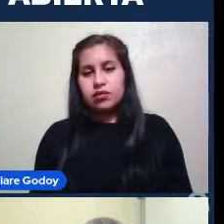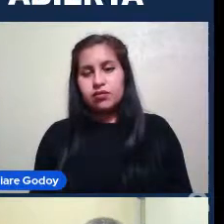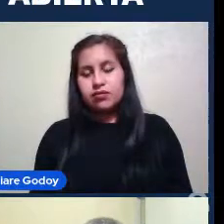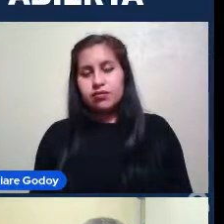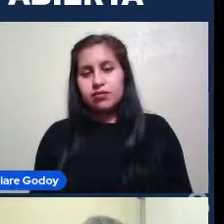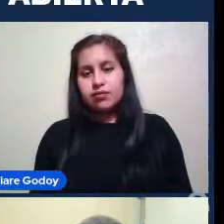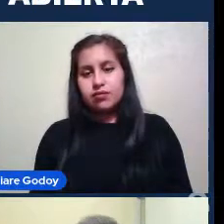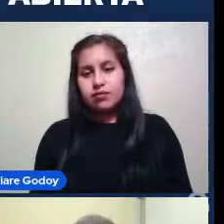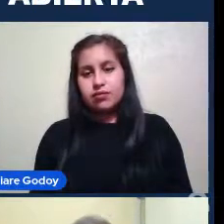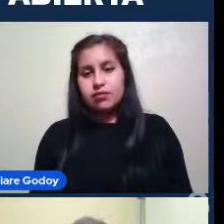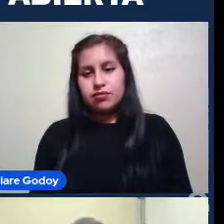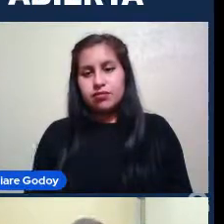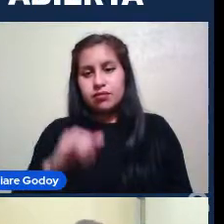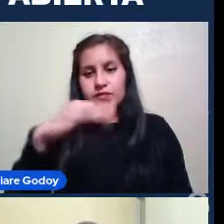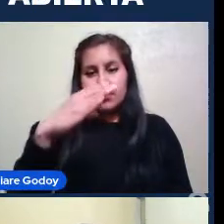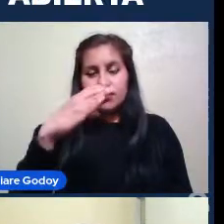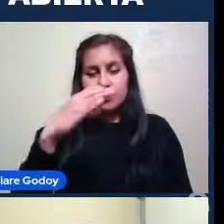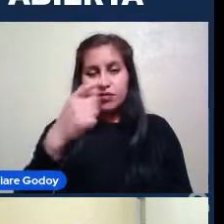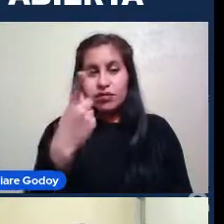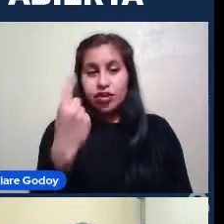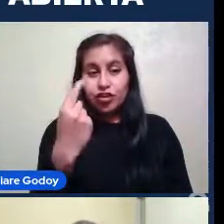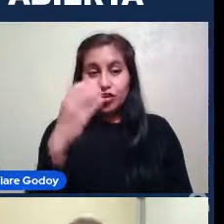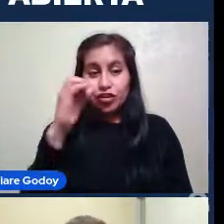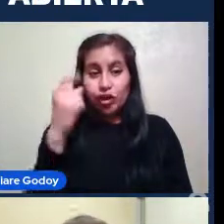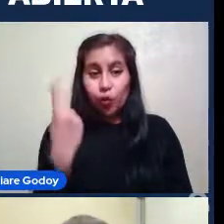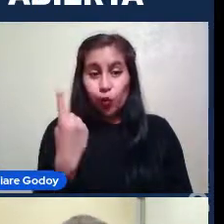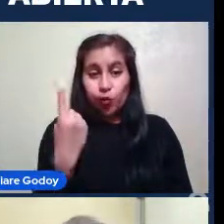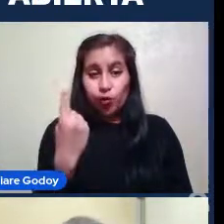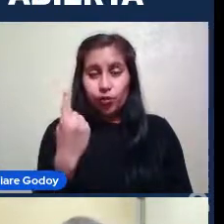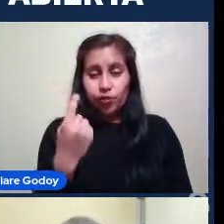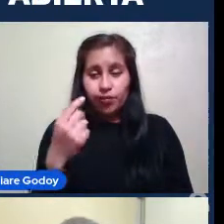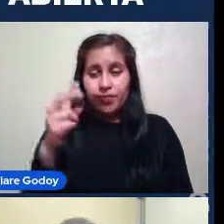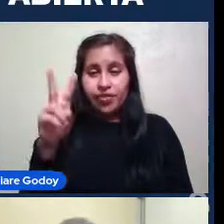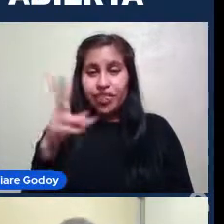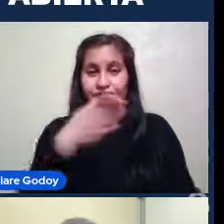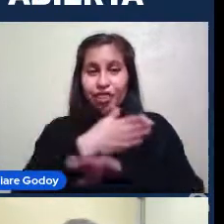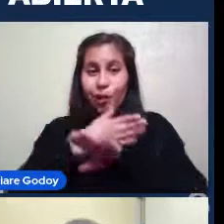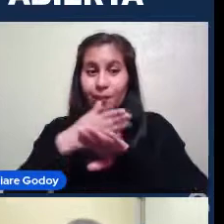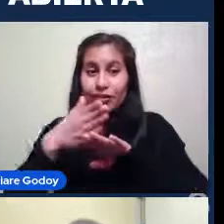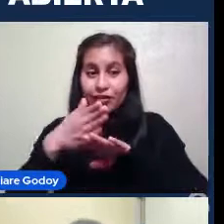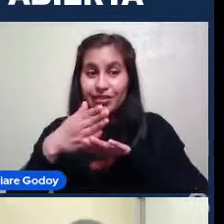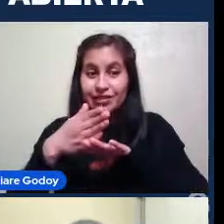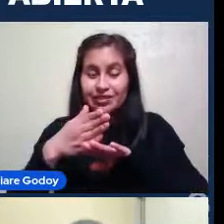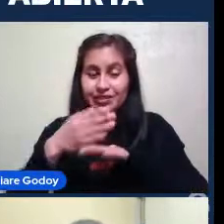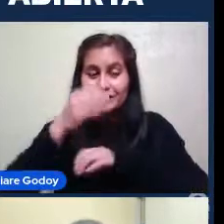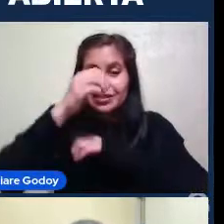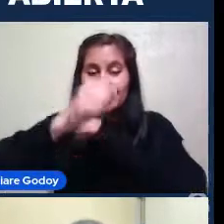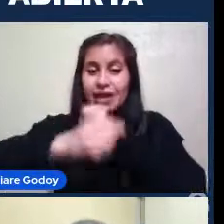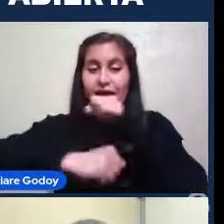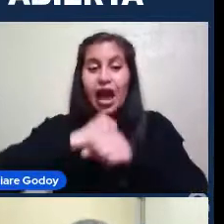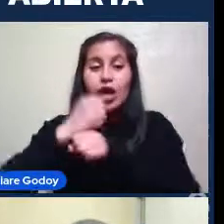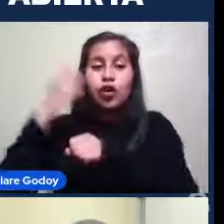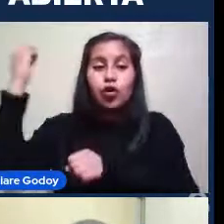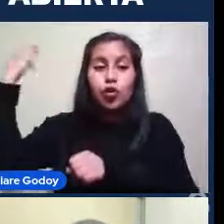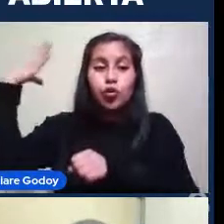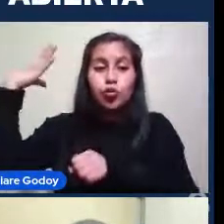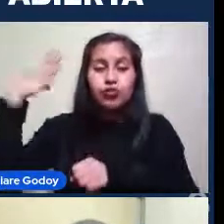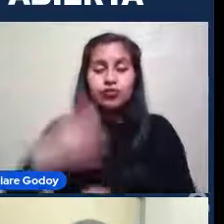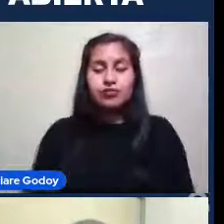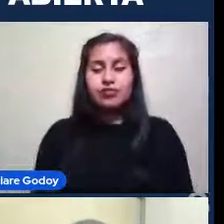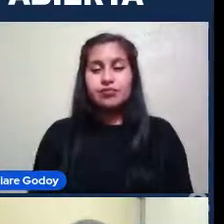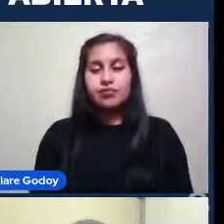Y aquí tenemos IC 11.01 2 millones 2 millones Perdón Añan luz De diámetro